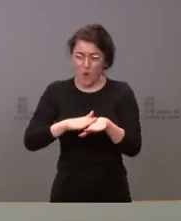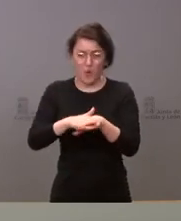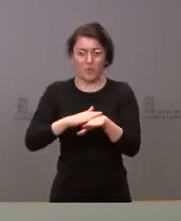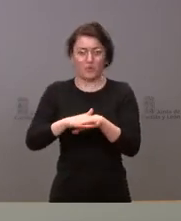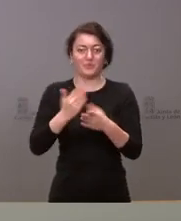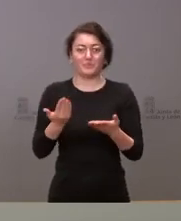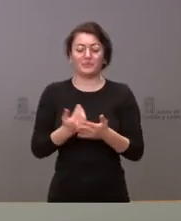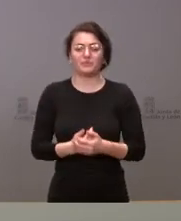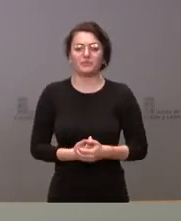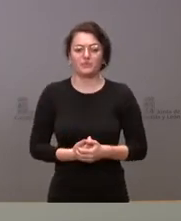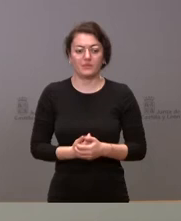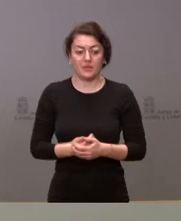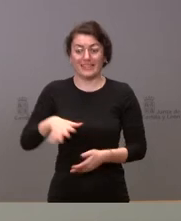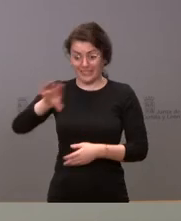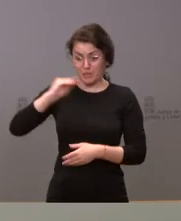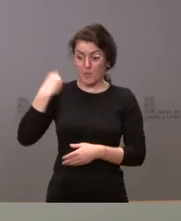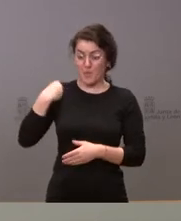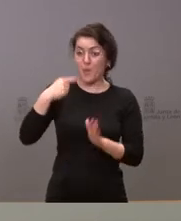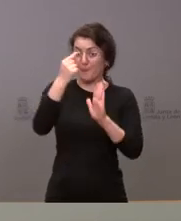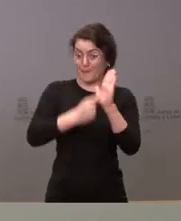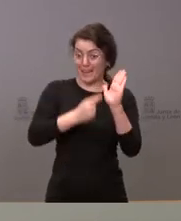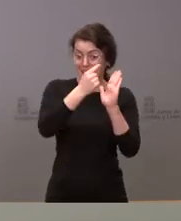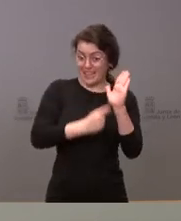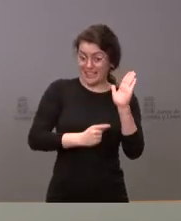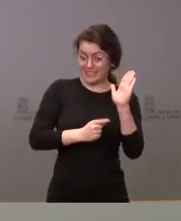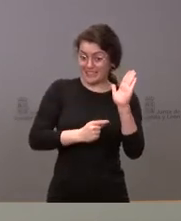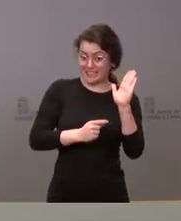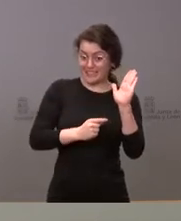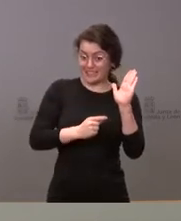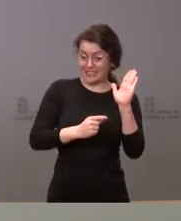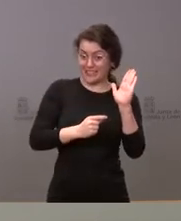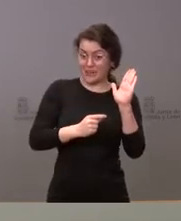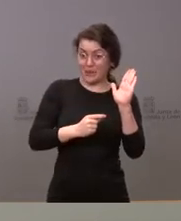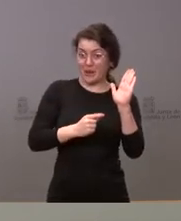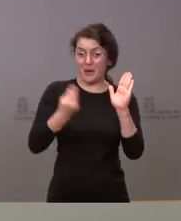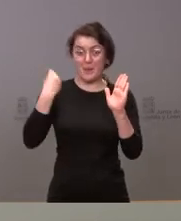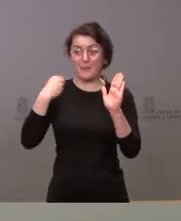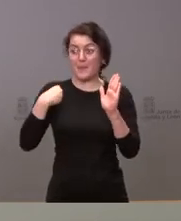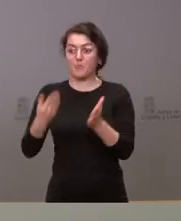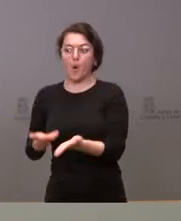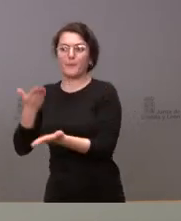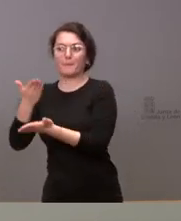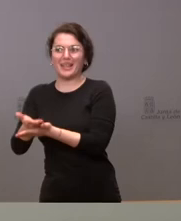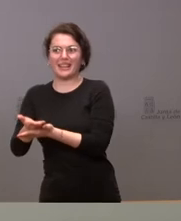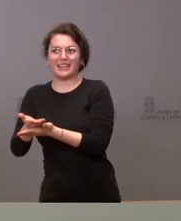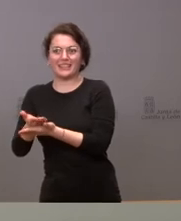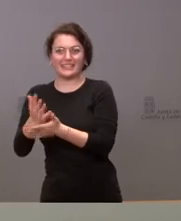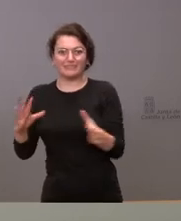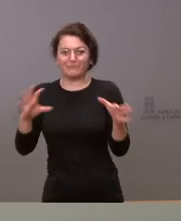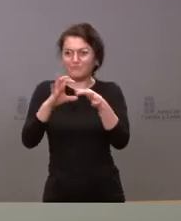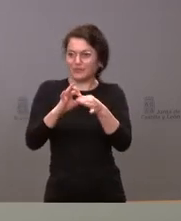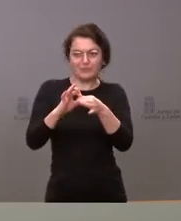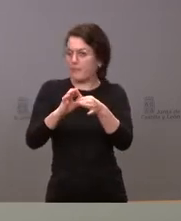Entendemos que las medidas que se han tomado no se corresponden con las que pidieron los presidentes autonómicos en esa conferencia de La Palma y lógicamente